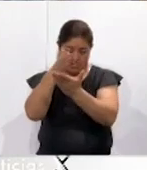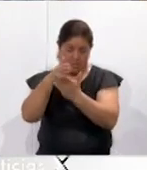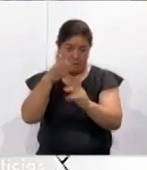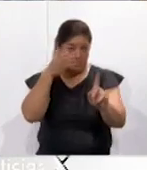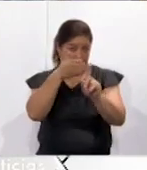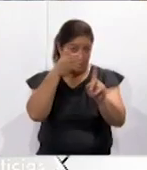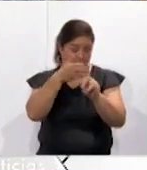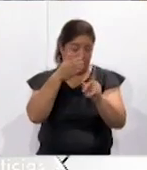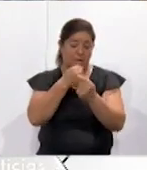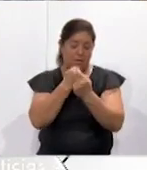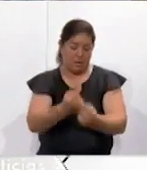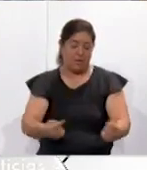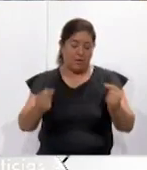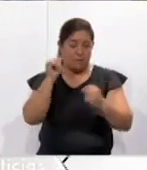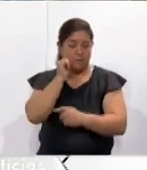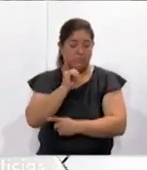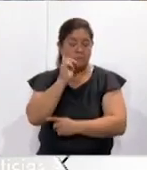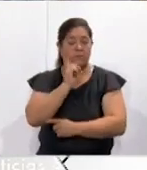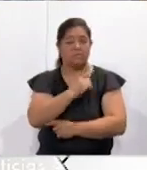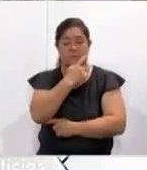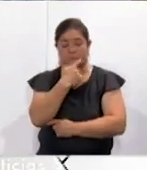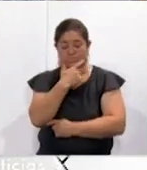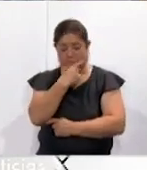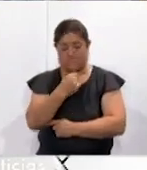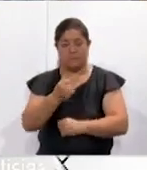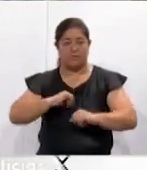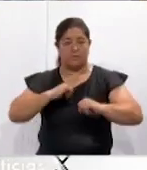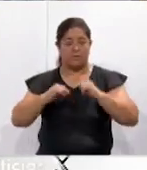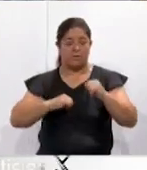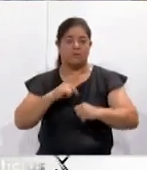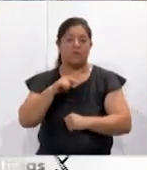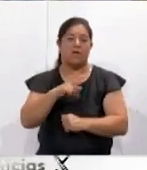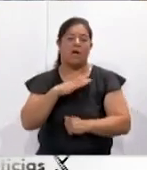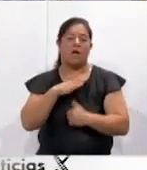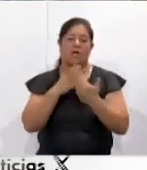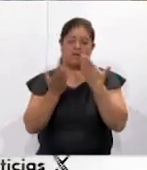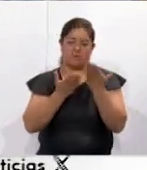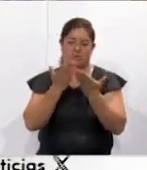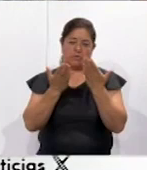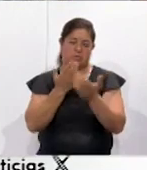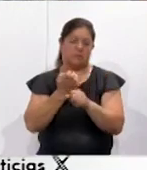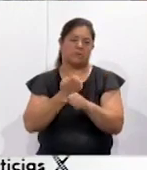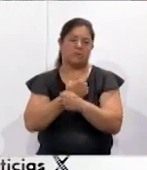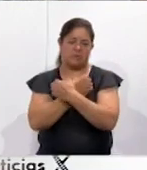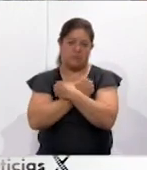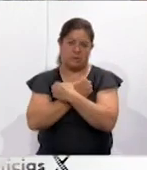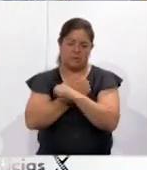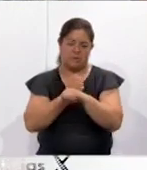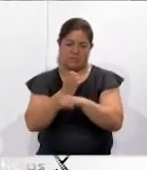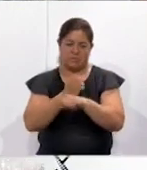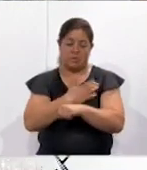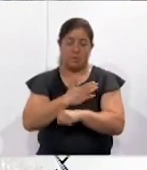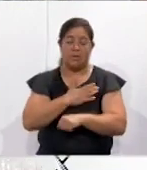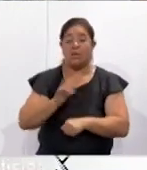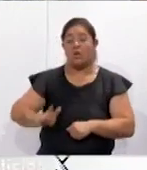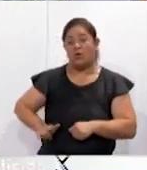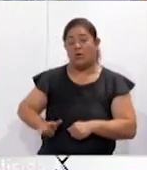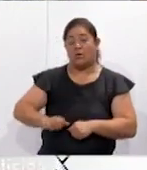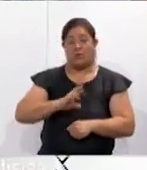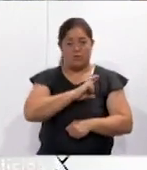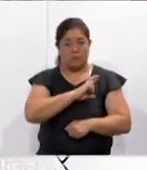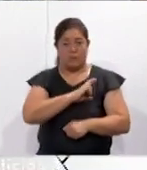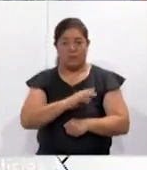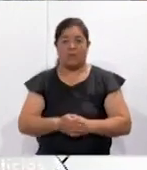niñas, niños y adolescentes que estén cursando en instituciones educativas de nuestro estado, tanto públicas como privadas. Hay dos